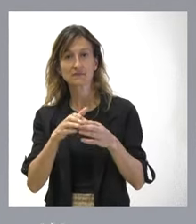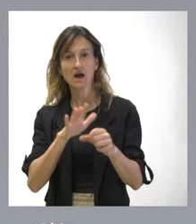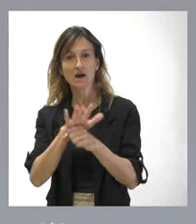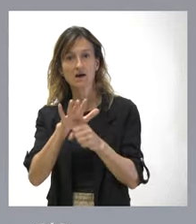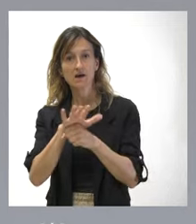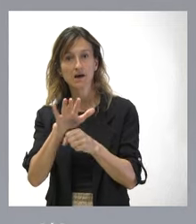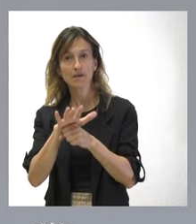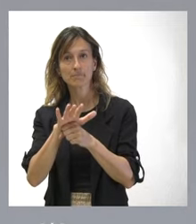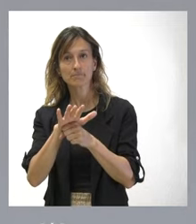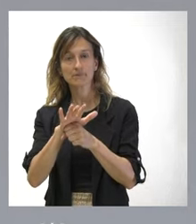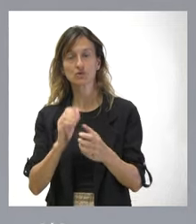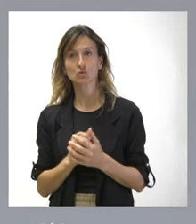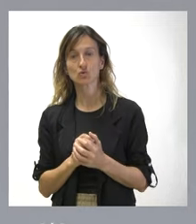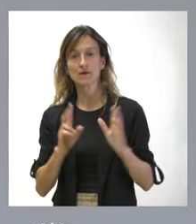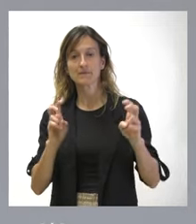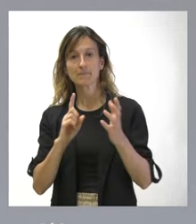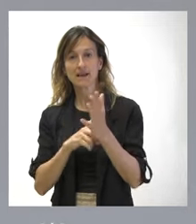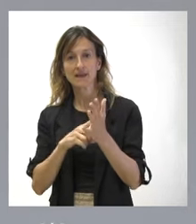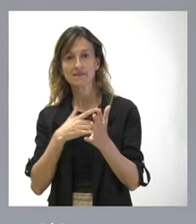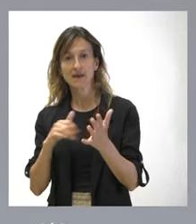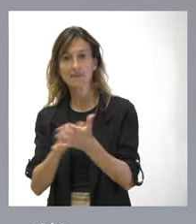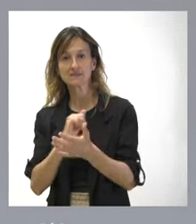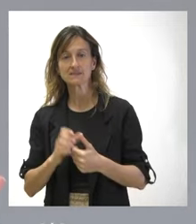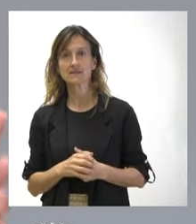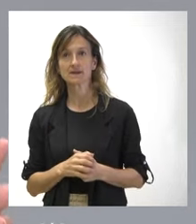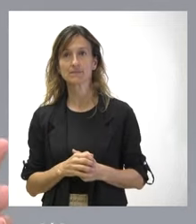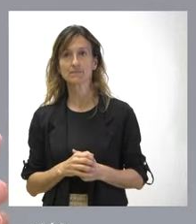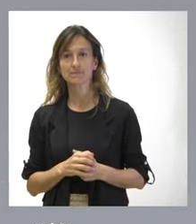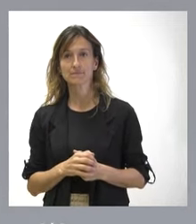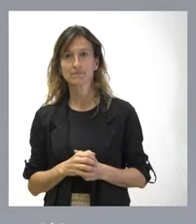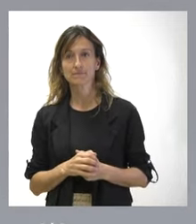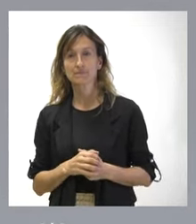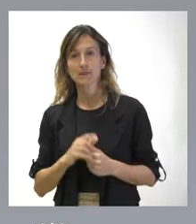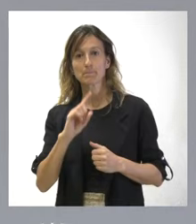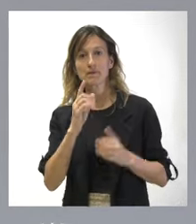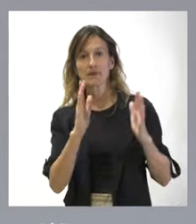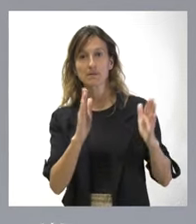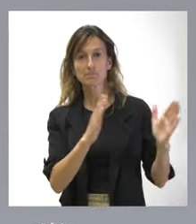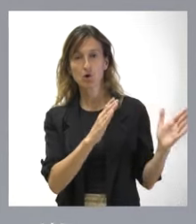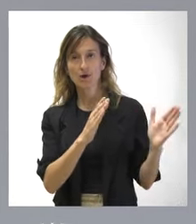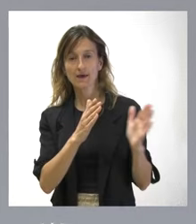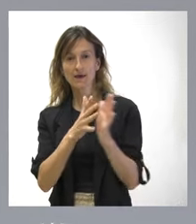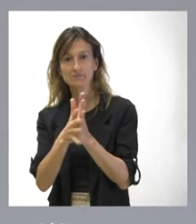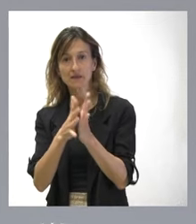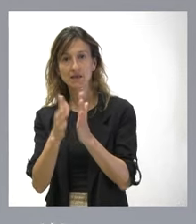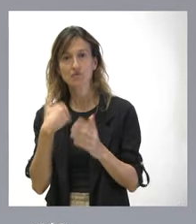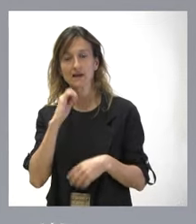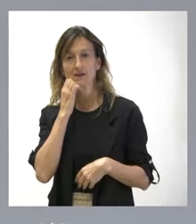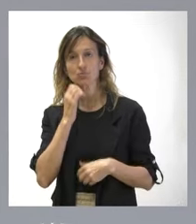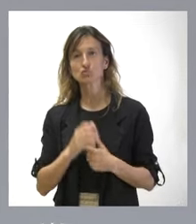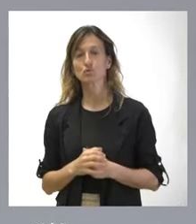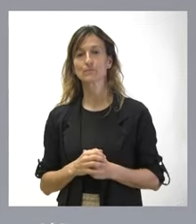subjetivo de la ley de amnistía. Esto respecto al primer gran bloque que les he comentado del recurso.